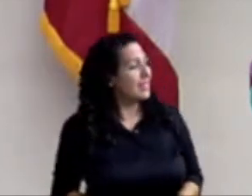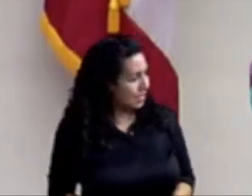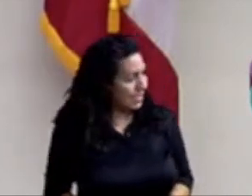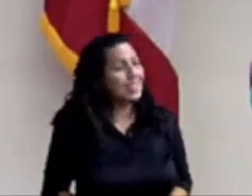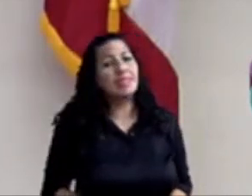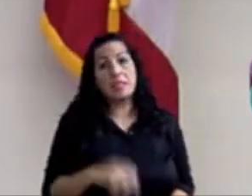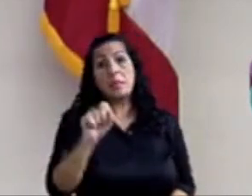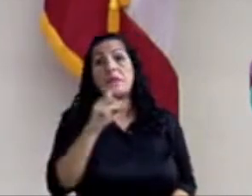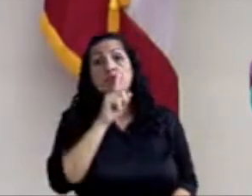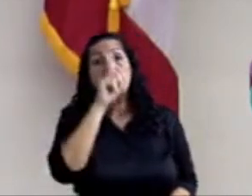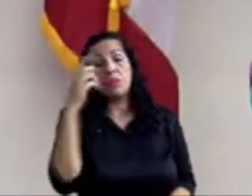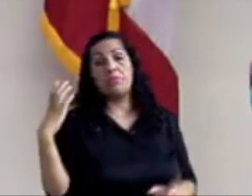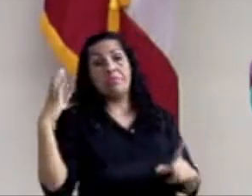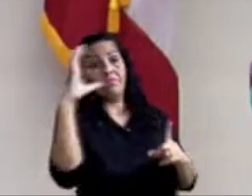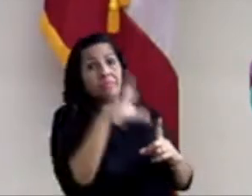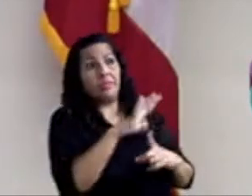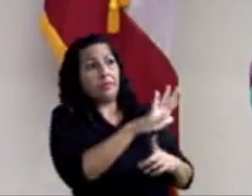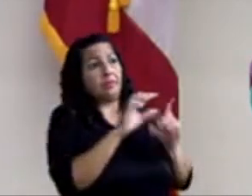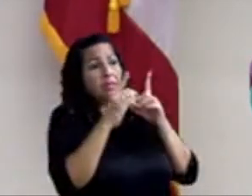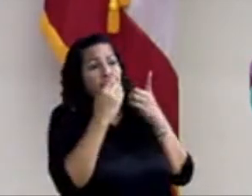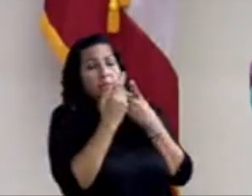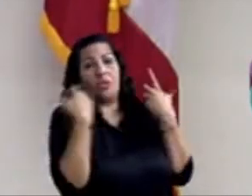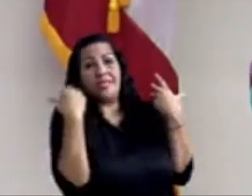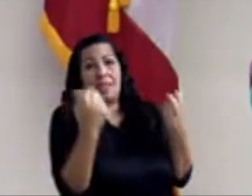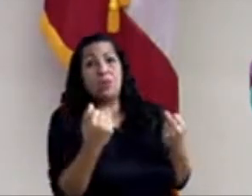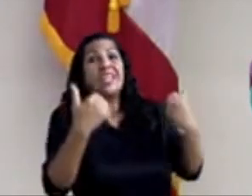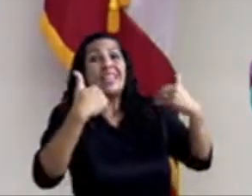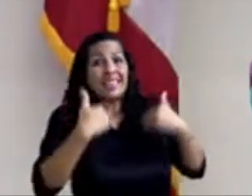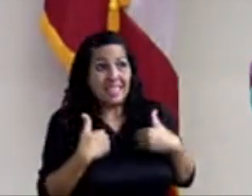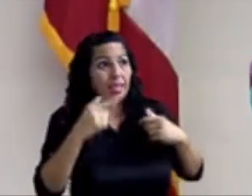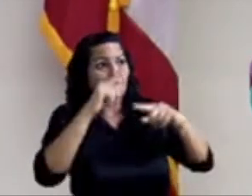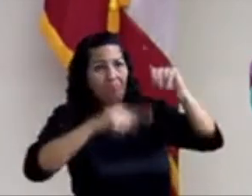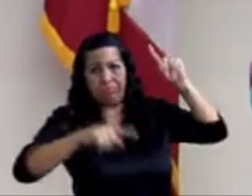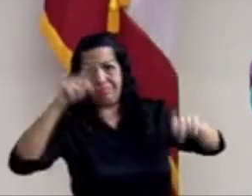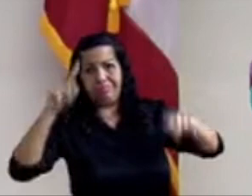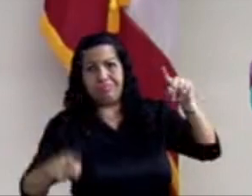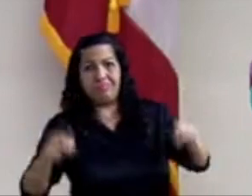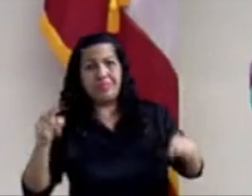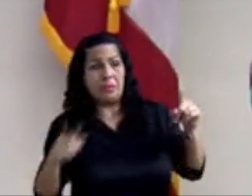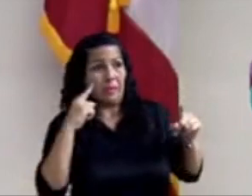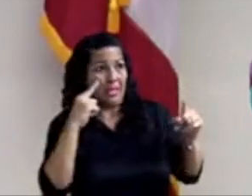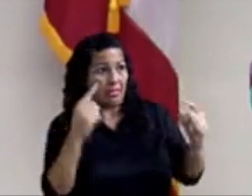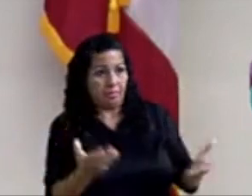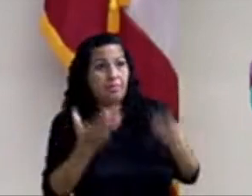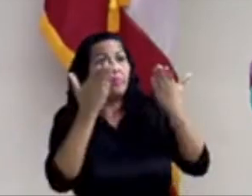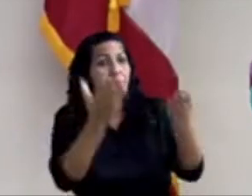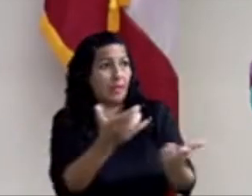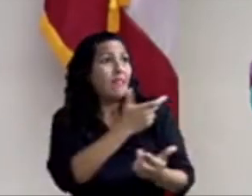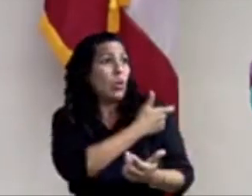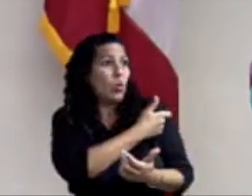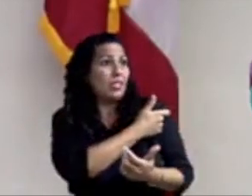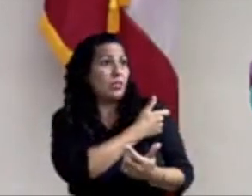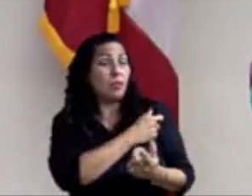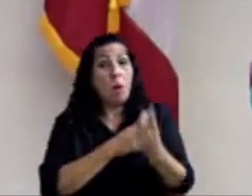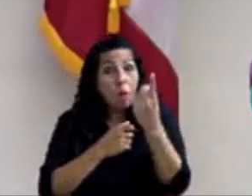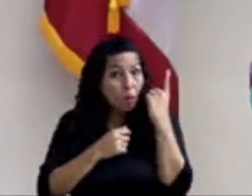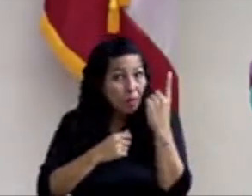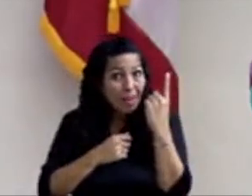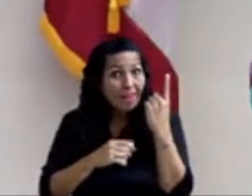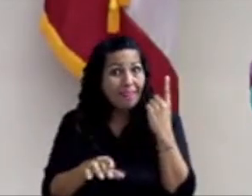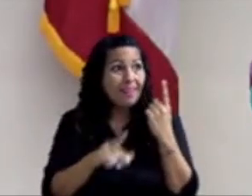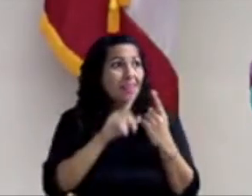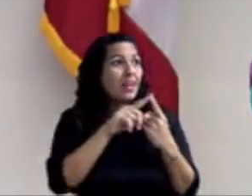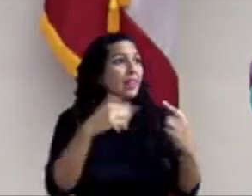al Departamento de Salud, que tiene una serie de medidas para propiciar vacunación. Y una de ellas es que tiene,